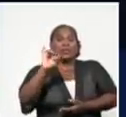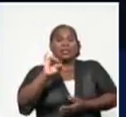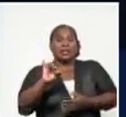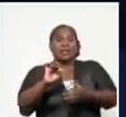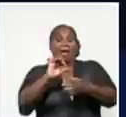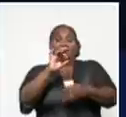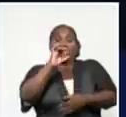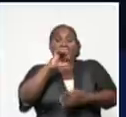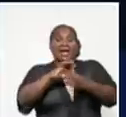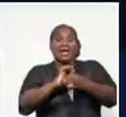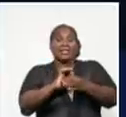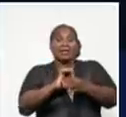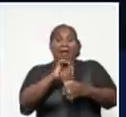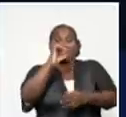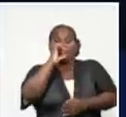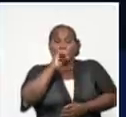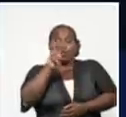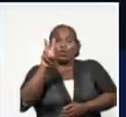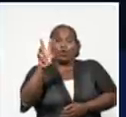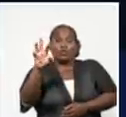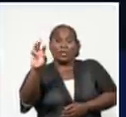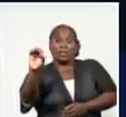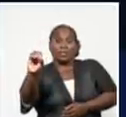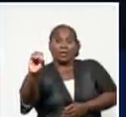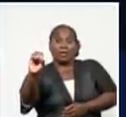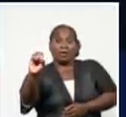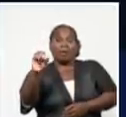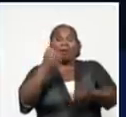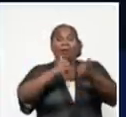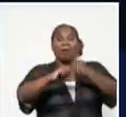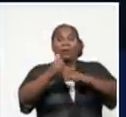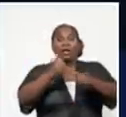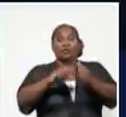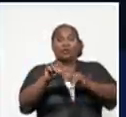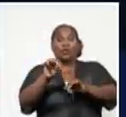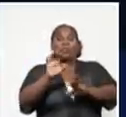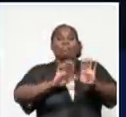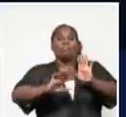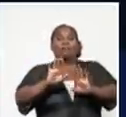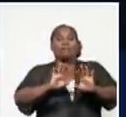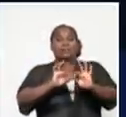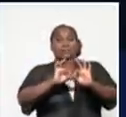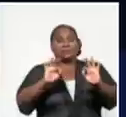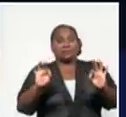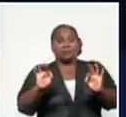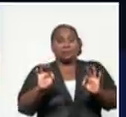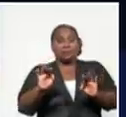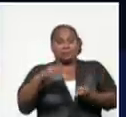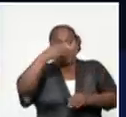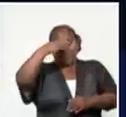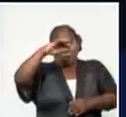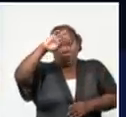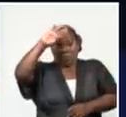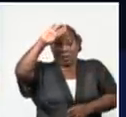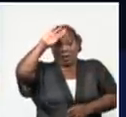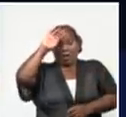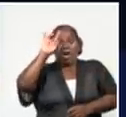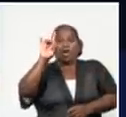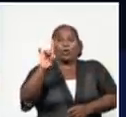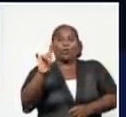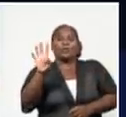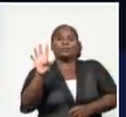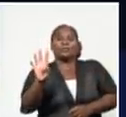Biotecnología, 280. Y los laboratorios de la Defensa Civil de nuestro país procesaron 94